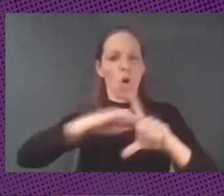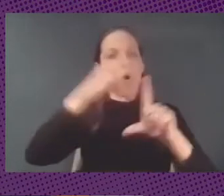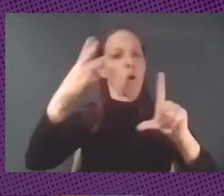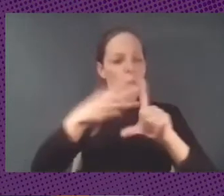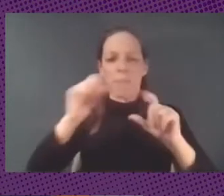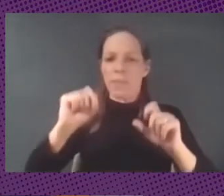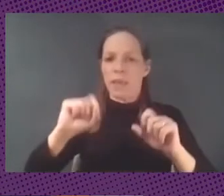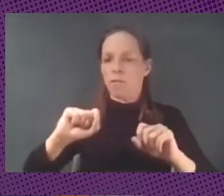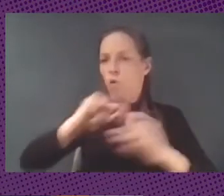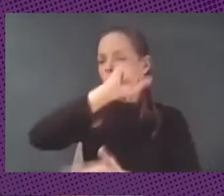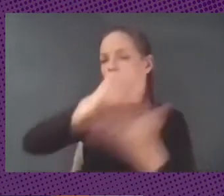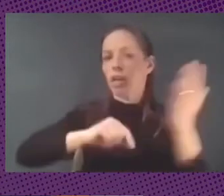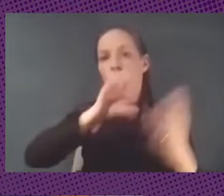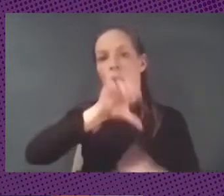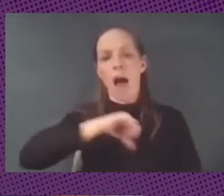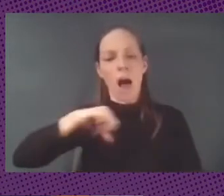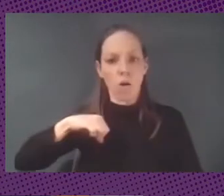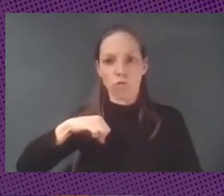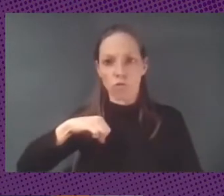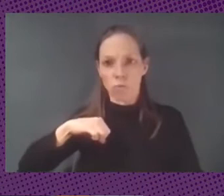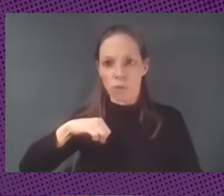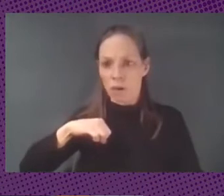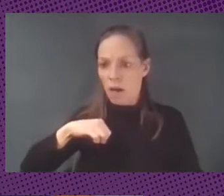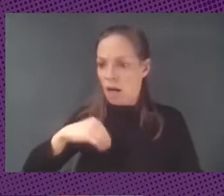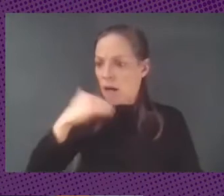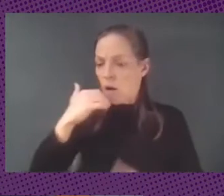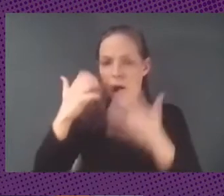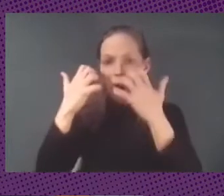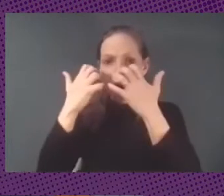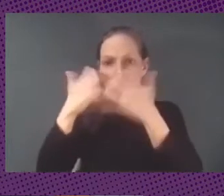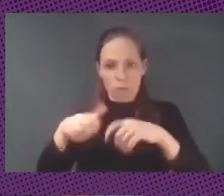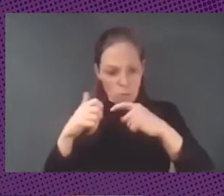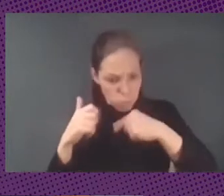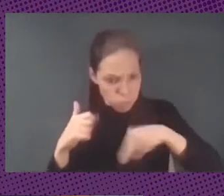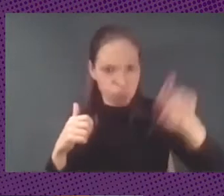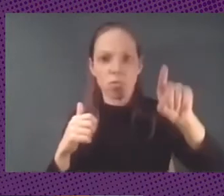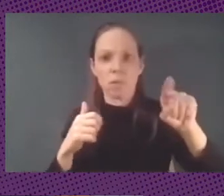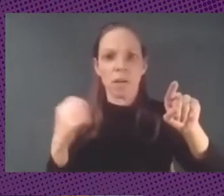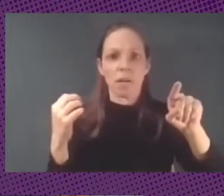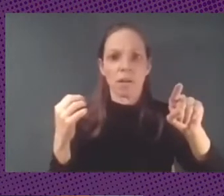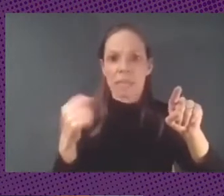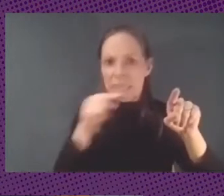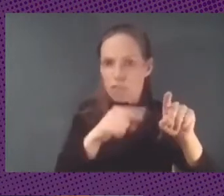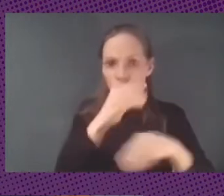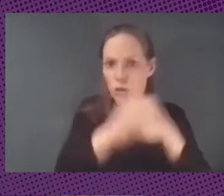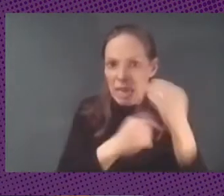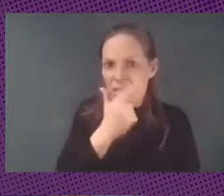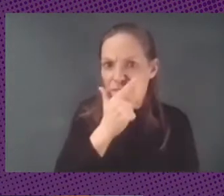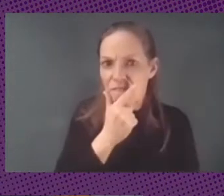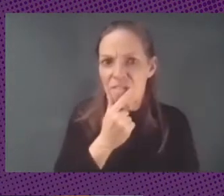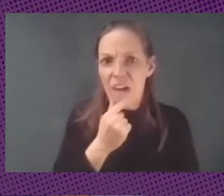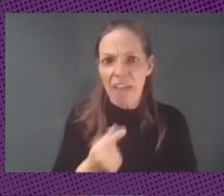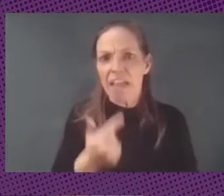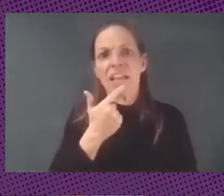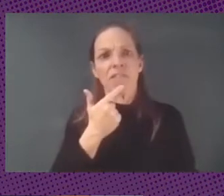autonómicas vaya de manera automática a través de un cronjob que técnicamente es una cosa súper sencilla de utilizar no estamos hablando de grandes